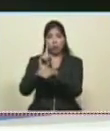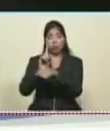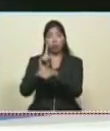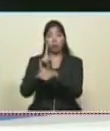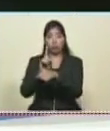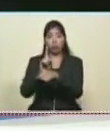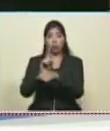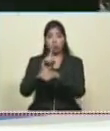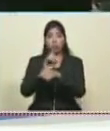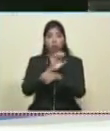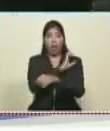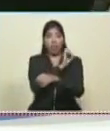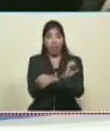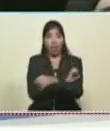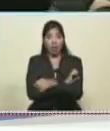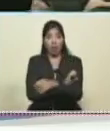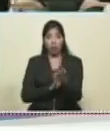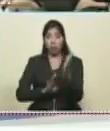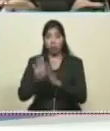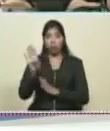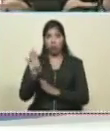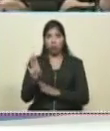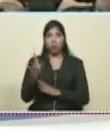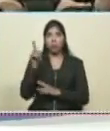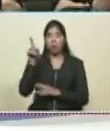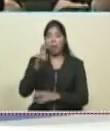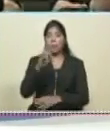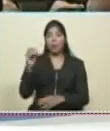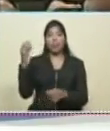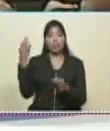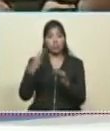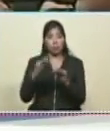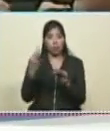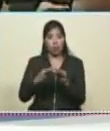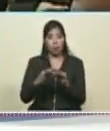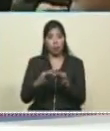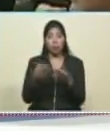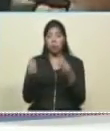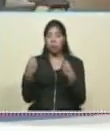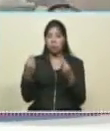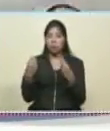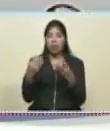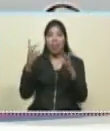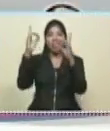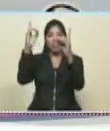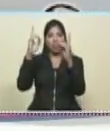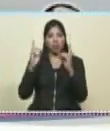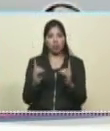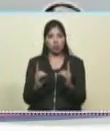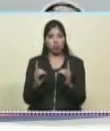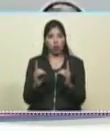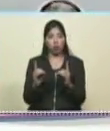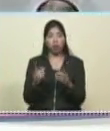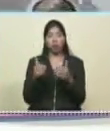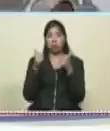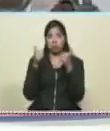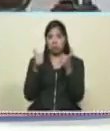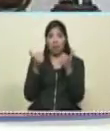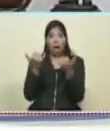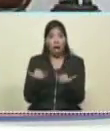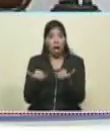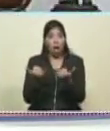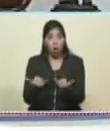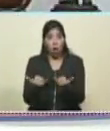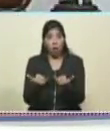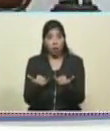de septiembre la reunión viene ahí el mejor clima para las mejores decisiones que están en este momento